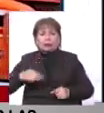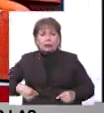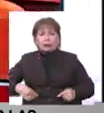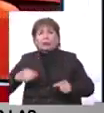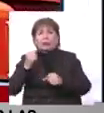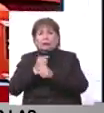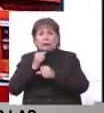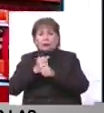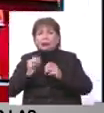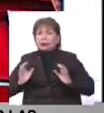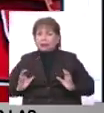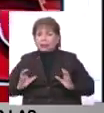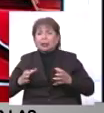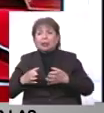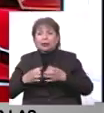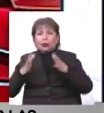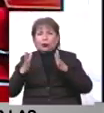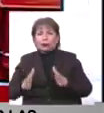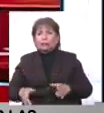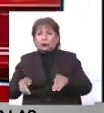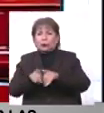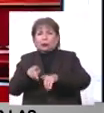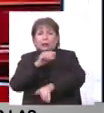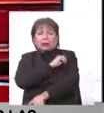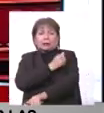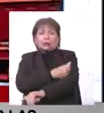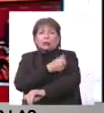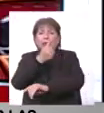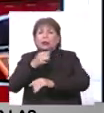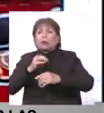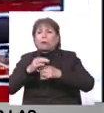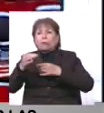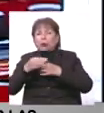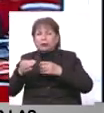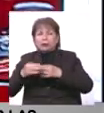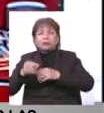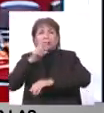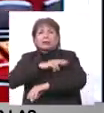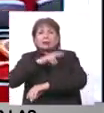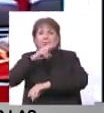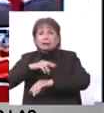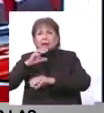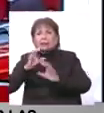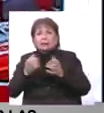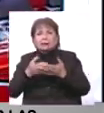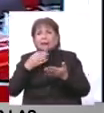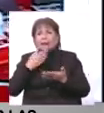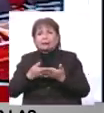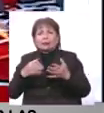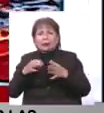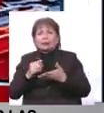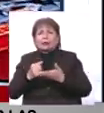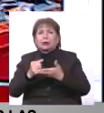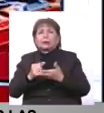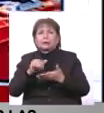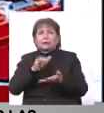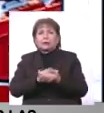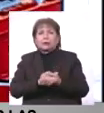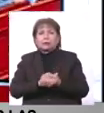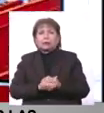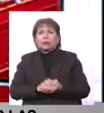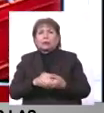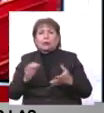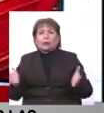sino también del ejecutivo y de las autoridades, tanto distritales, provinciales y regionales. Y esto va a ayudar, y es algo que